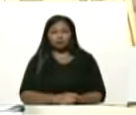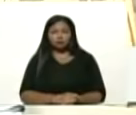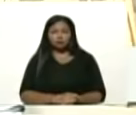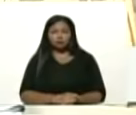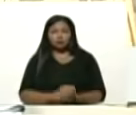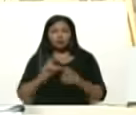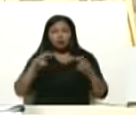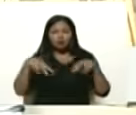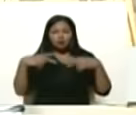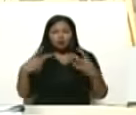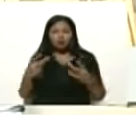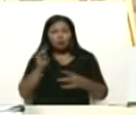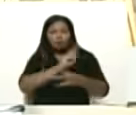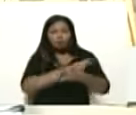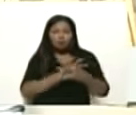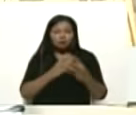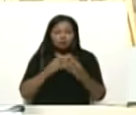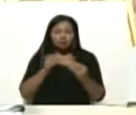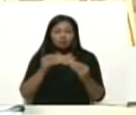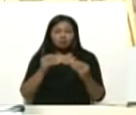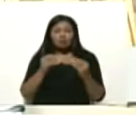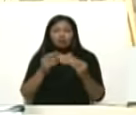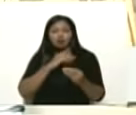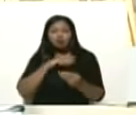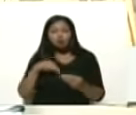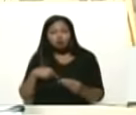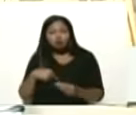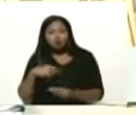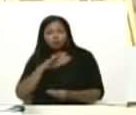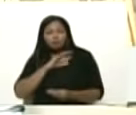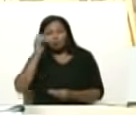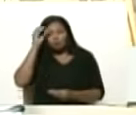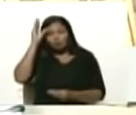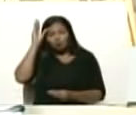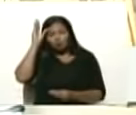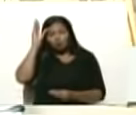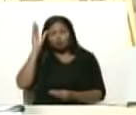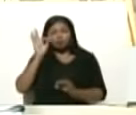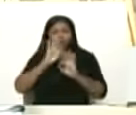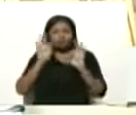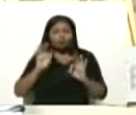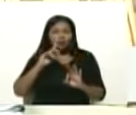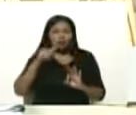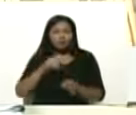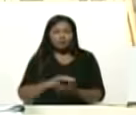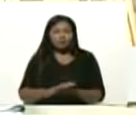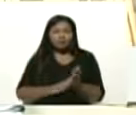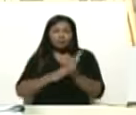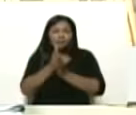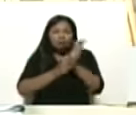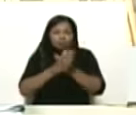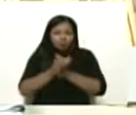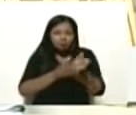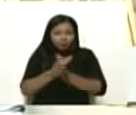renovemos las fuerzas de nuestras manos de nuestra capacidad de ingenio de nuestra capacidad de emprendimiento